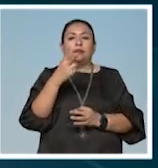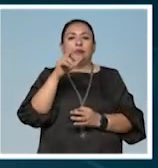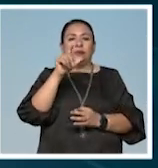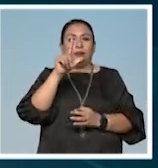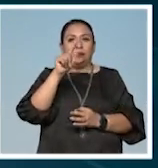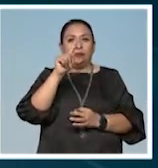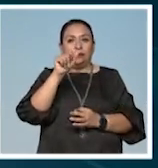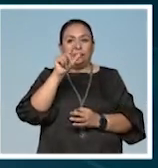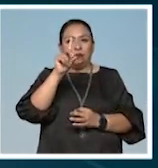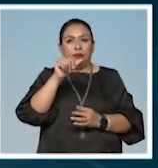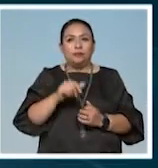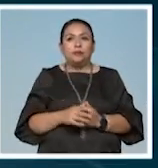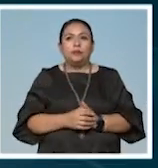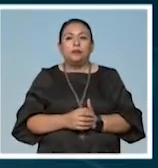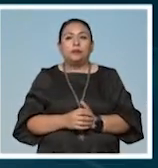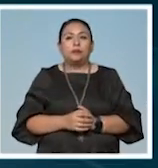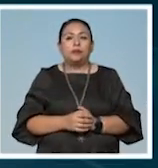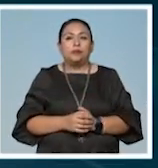Alberto Aranda.